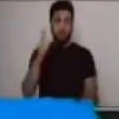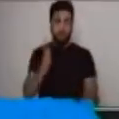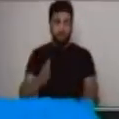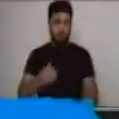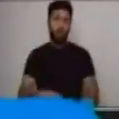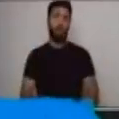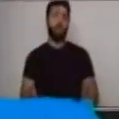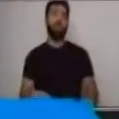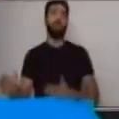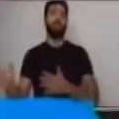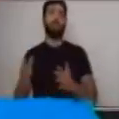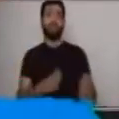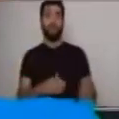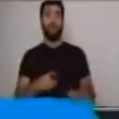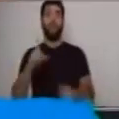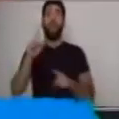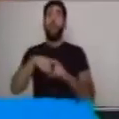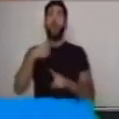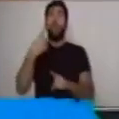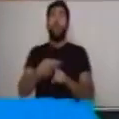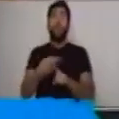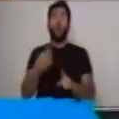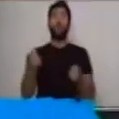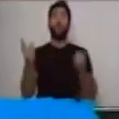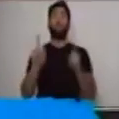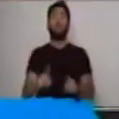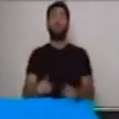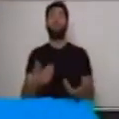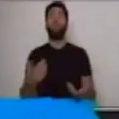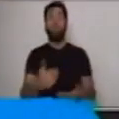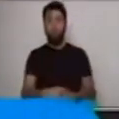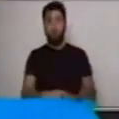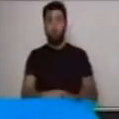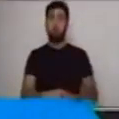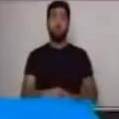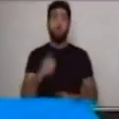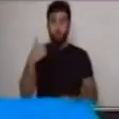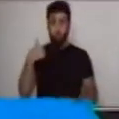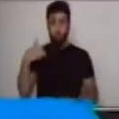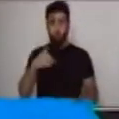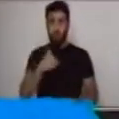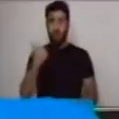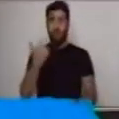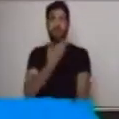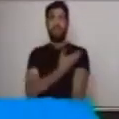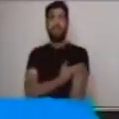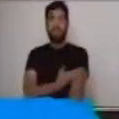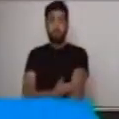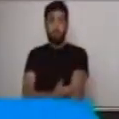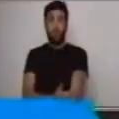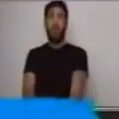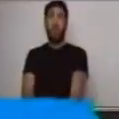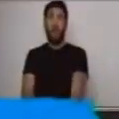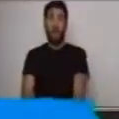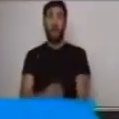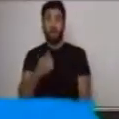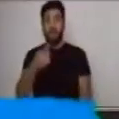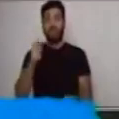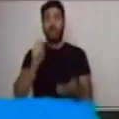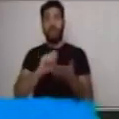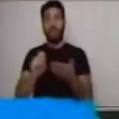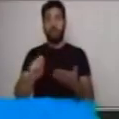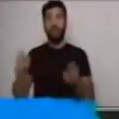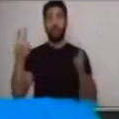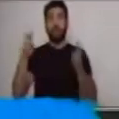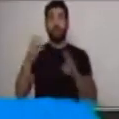¿Cuándo pasó lo que se va a contar? Nuestra narración está escrita en pasado.